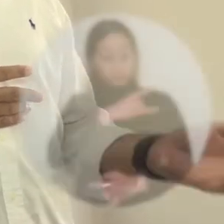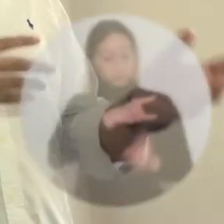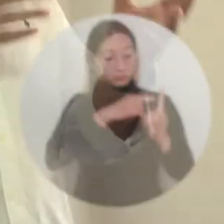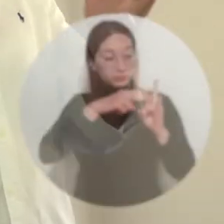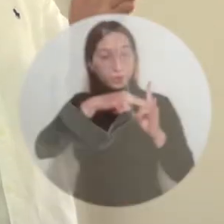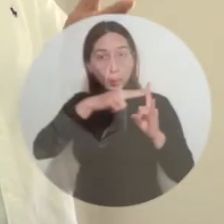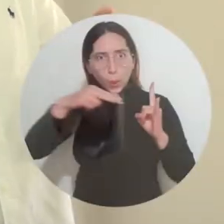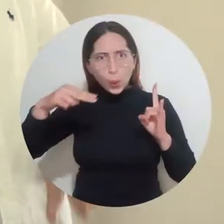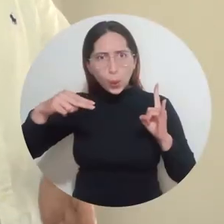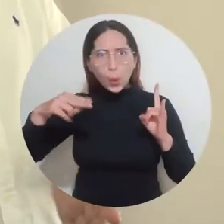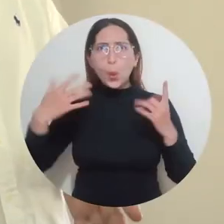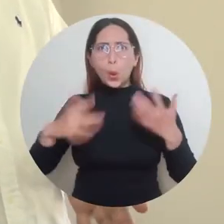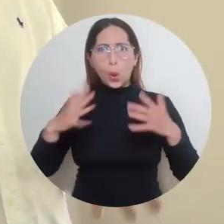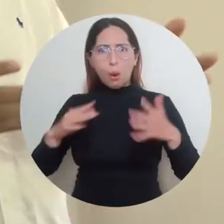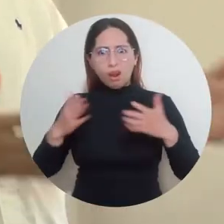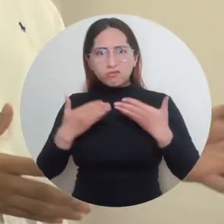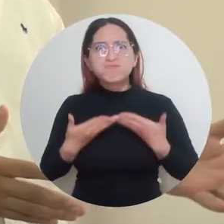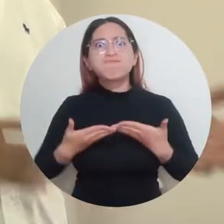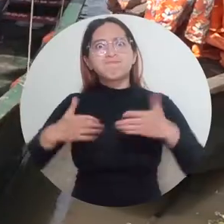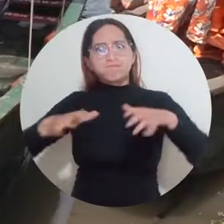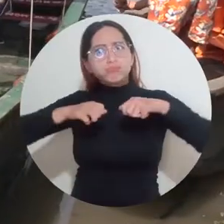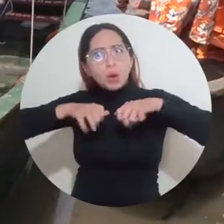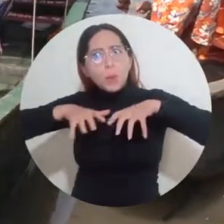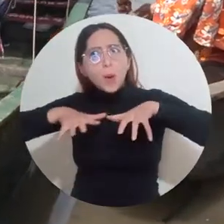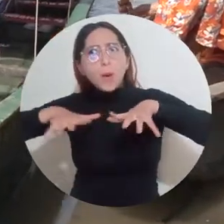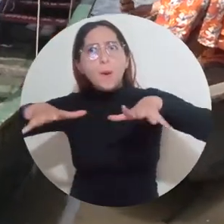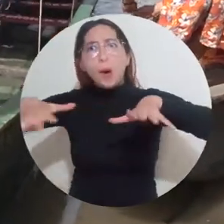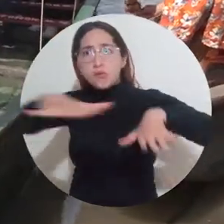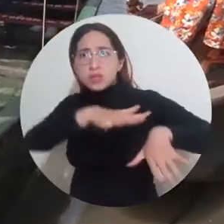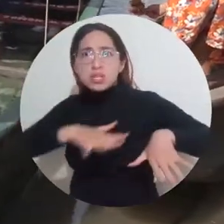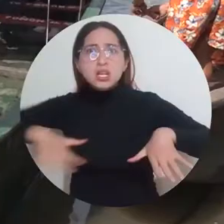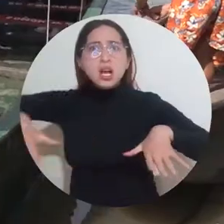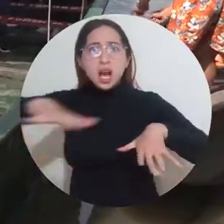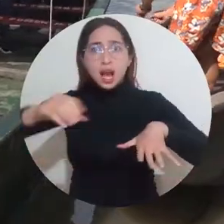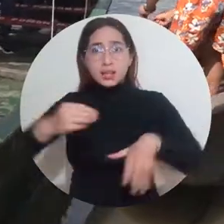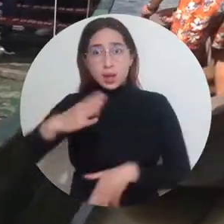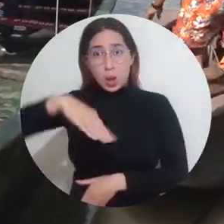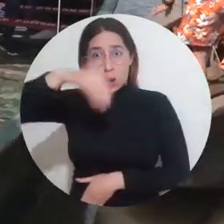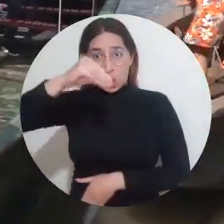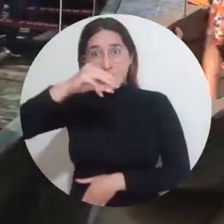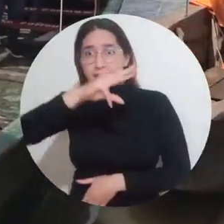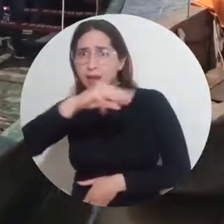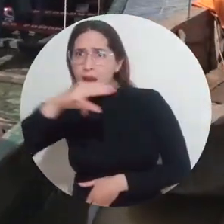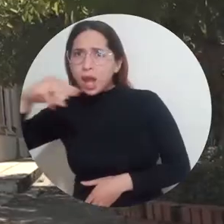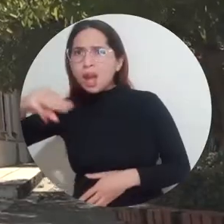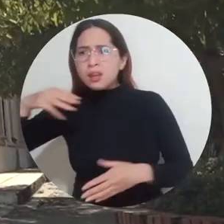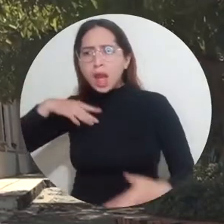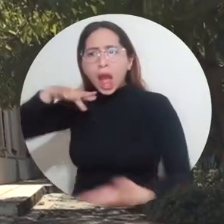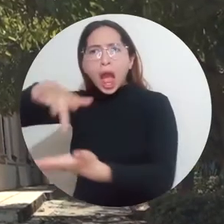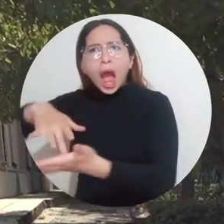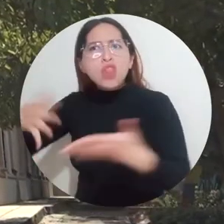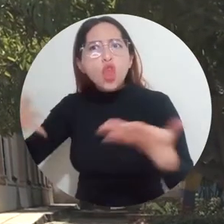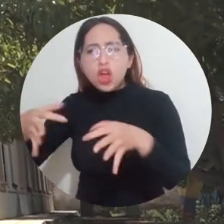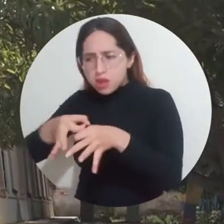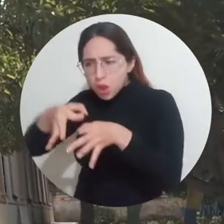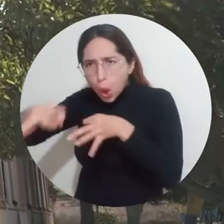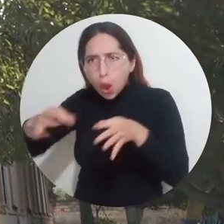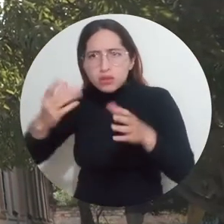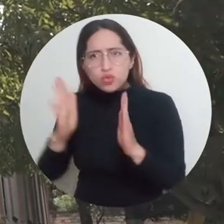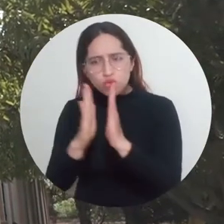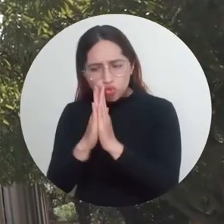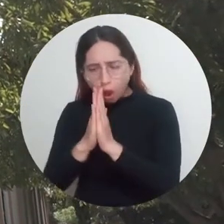La Universidad del Magdalena amplió su presencia en el territorio y llegó hasta el municipio de El Piñón, en la subregión Río del